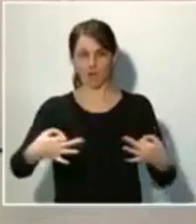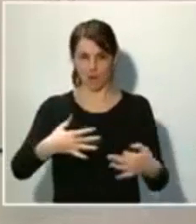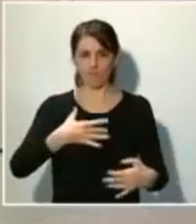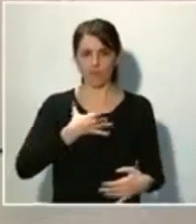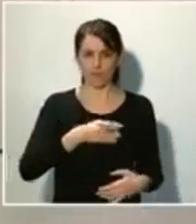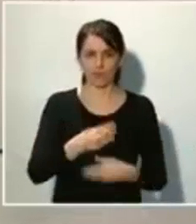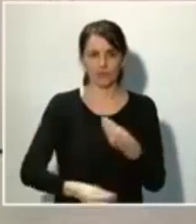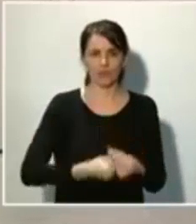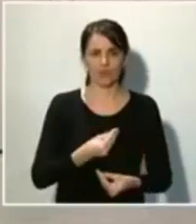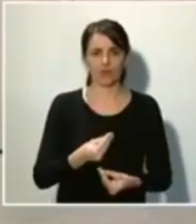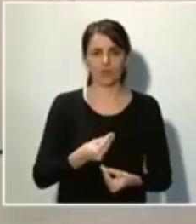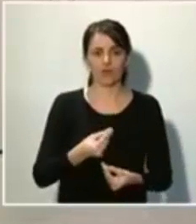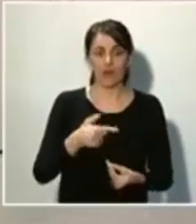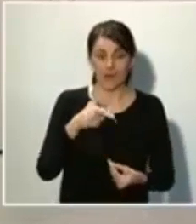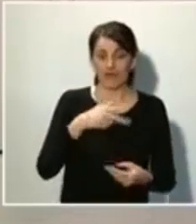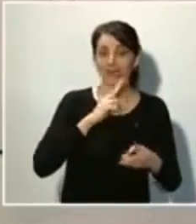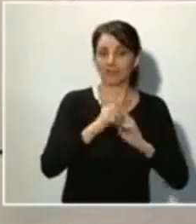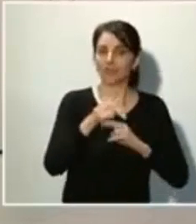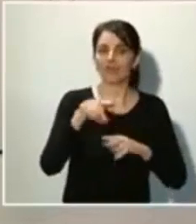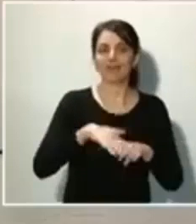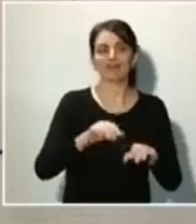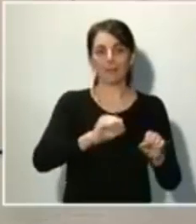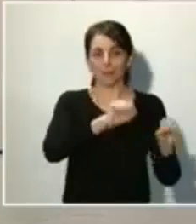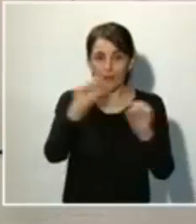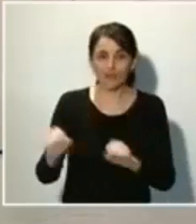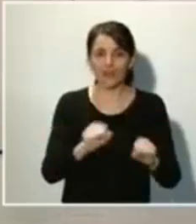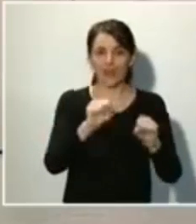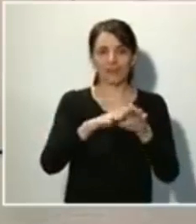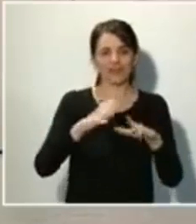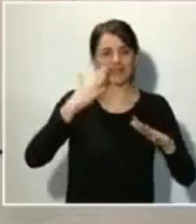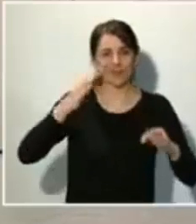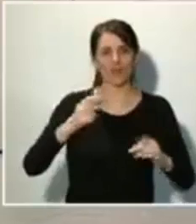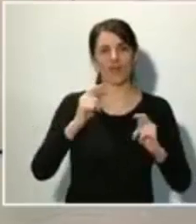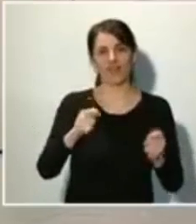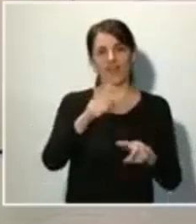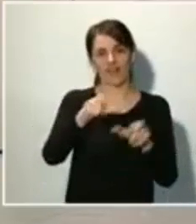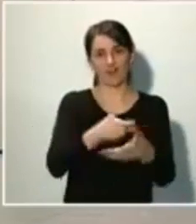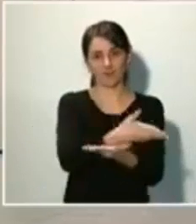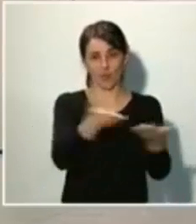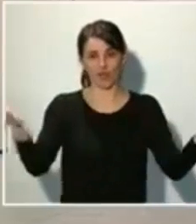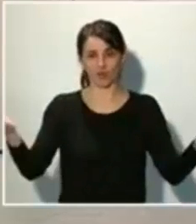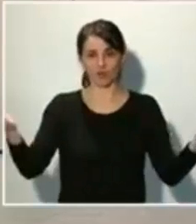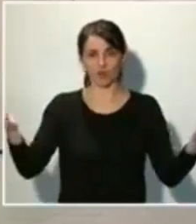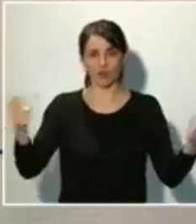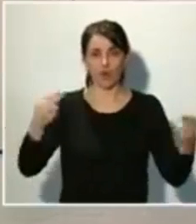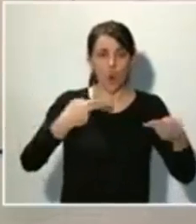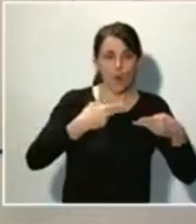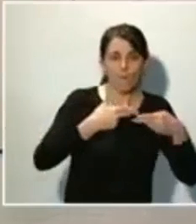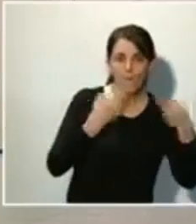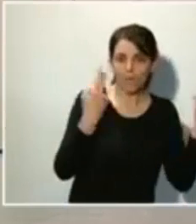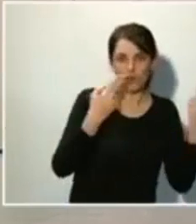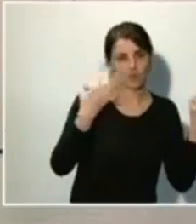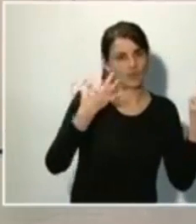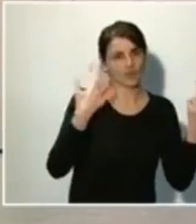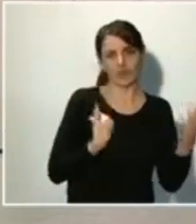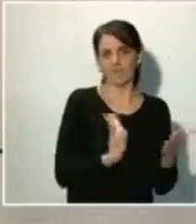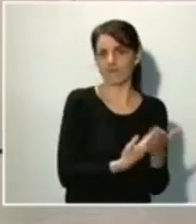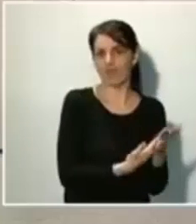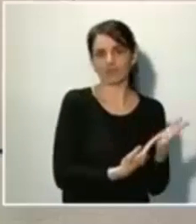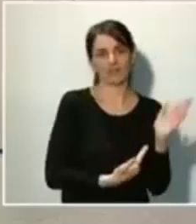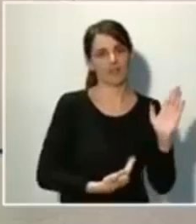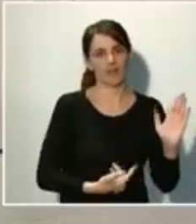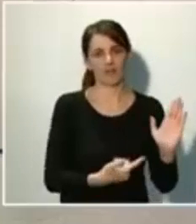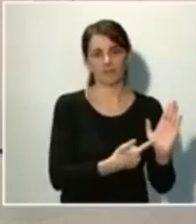proteja y dé seguridad a la gente. Lo público nunca se pone de perfil. Por eso, como también dijo el